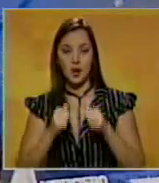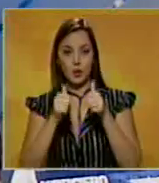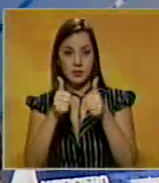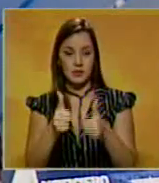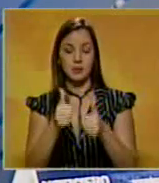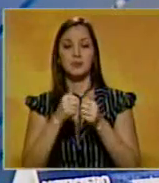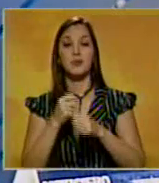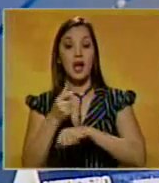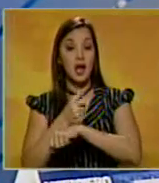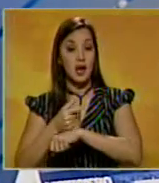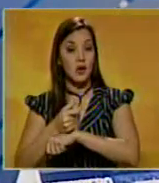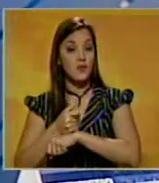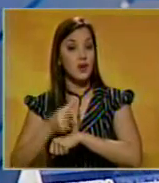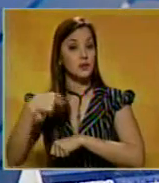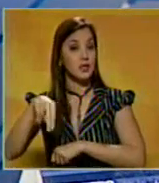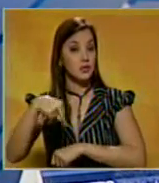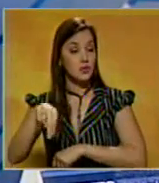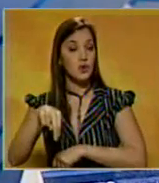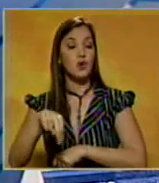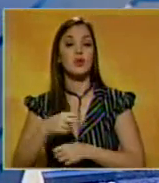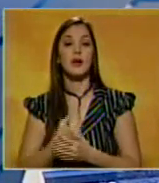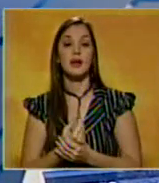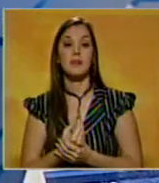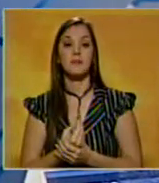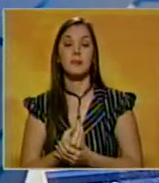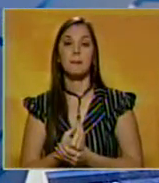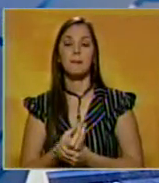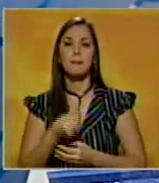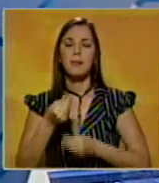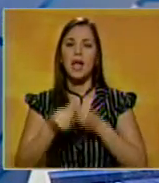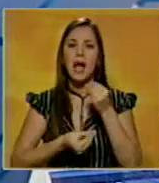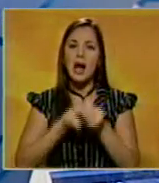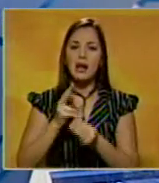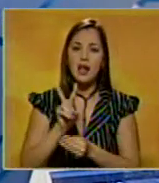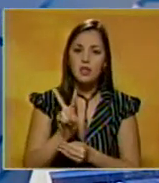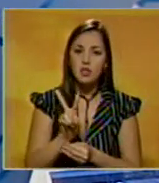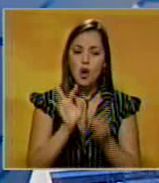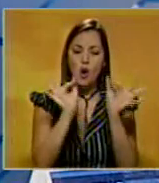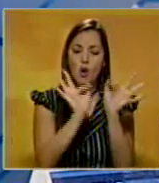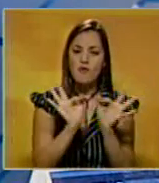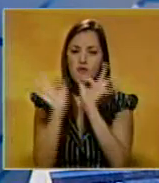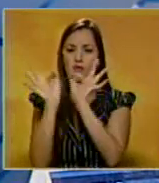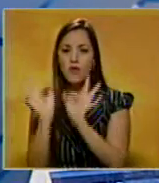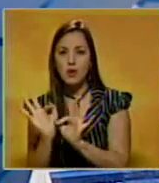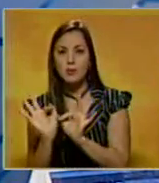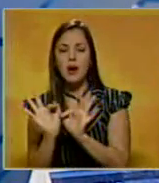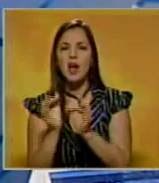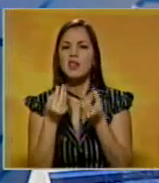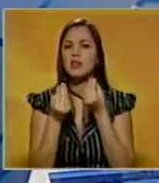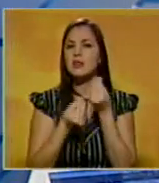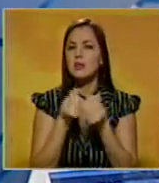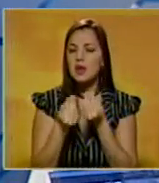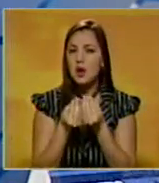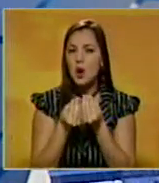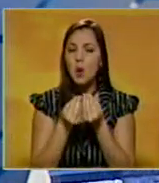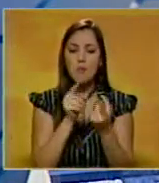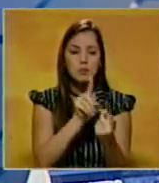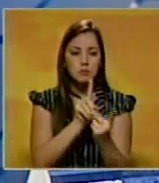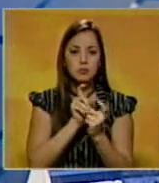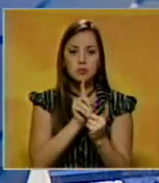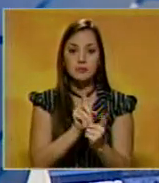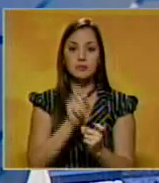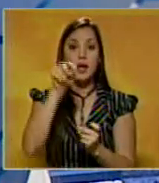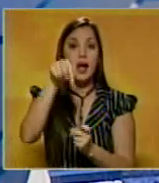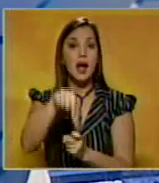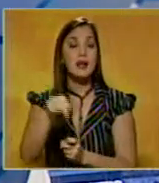El gobierno nacional establecerá dos nuevos mecanismos para determinar las estructuras de costos de productos y servicios del país.